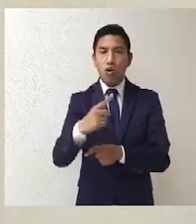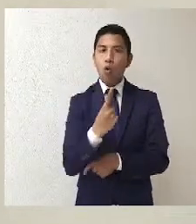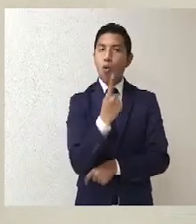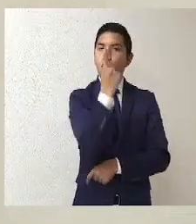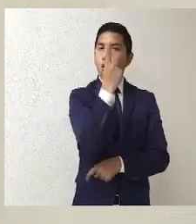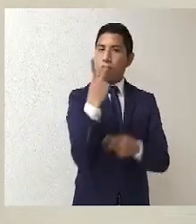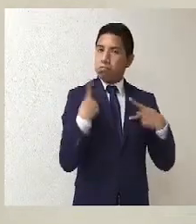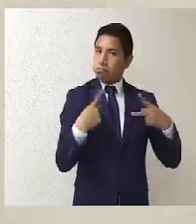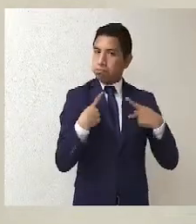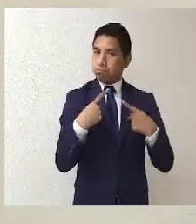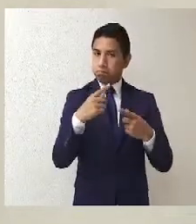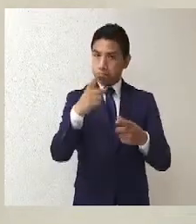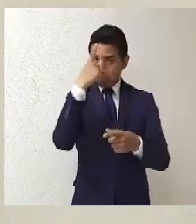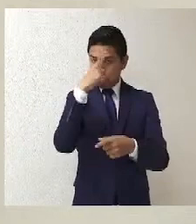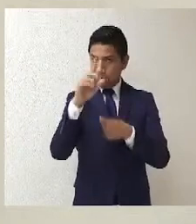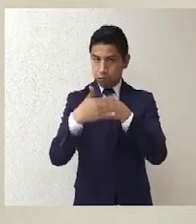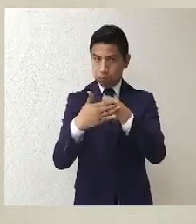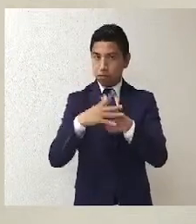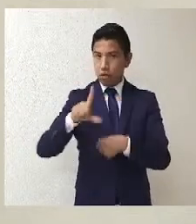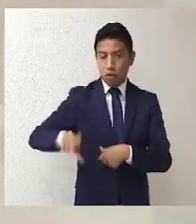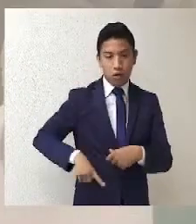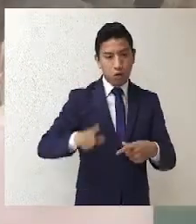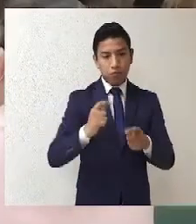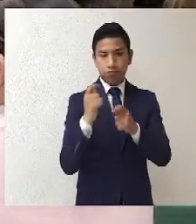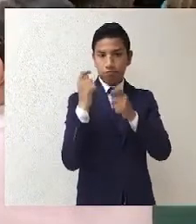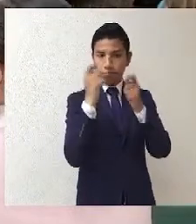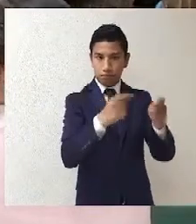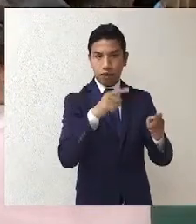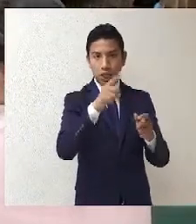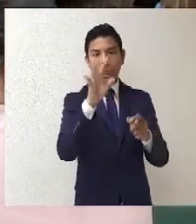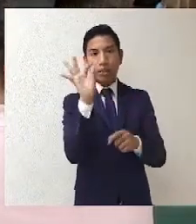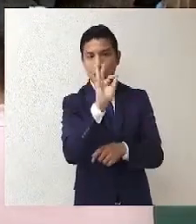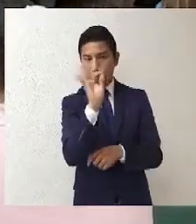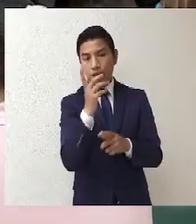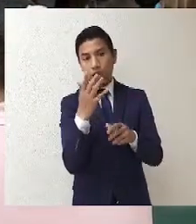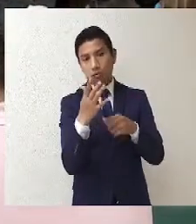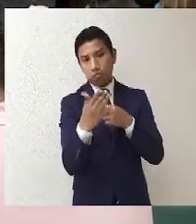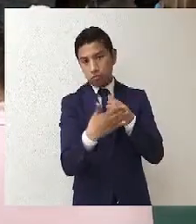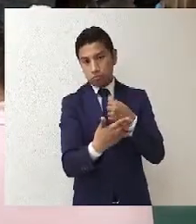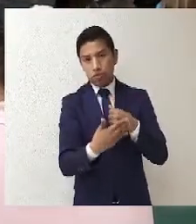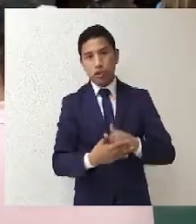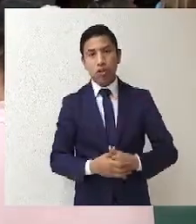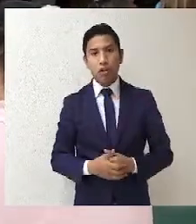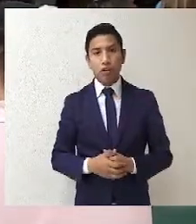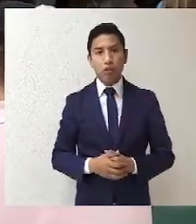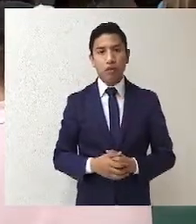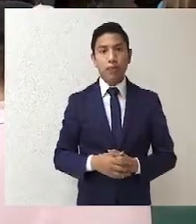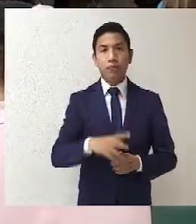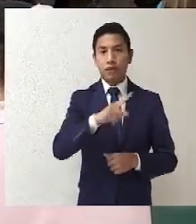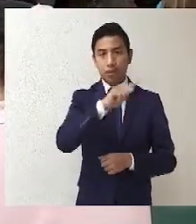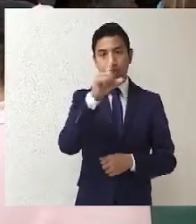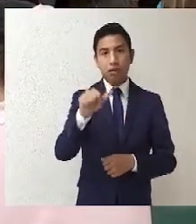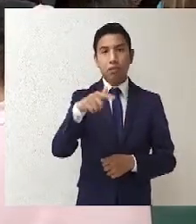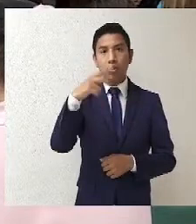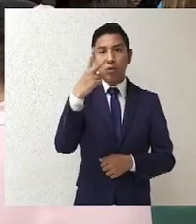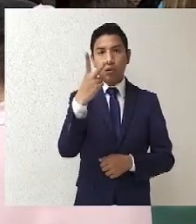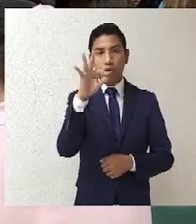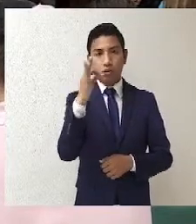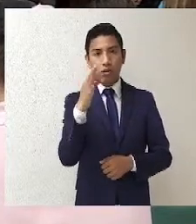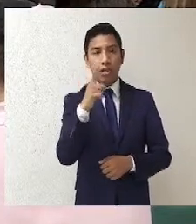precandidato de Morena a la gubernatura. Posteriormente, el 2 de febrero, la parte actora